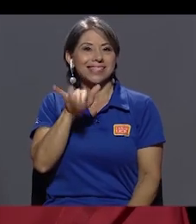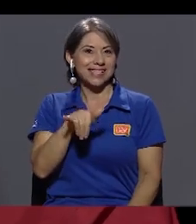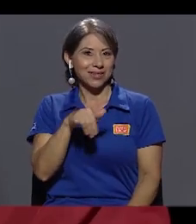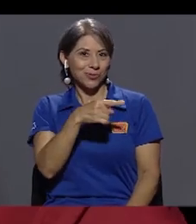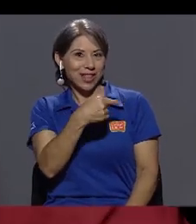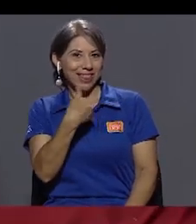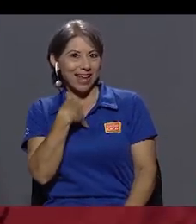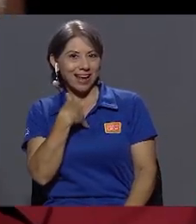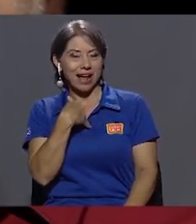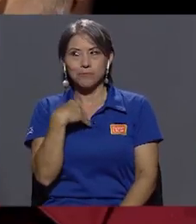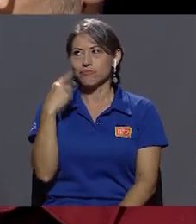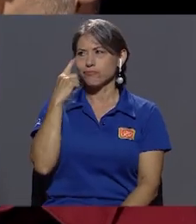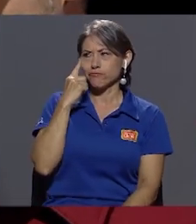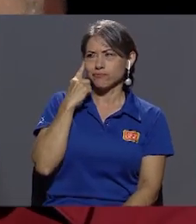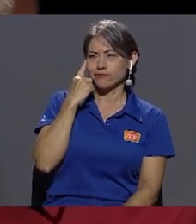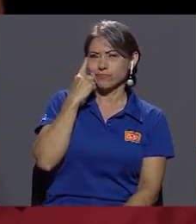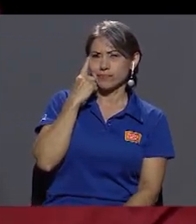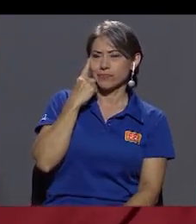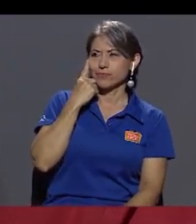¿Con el personaje más sexy?